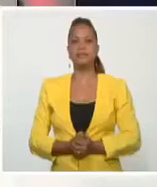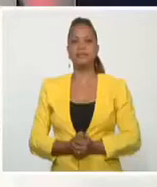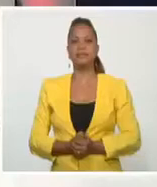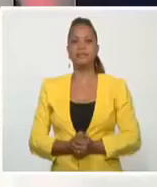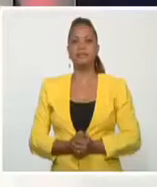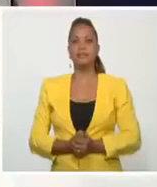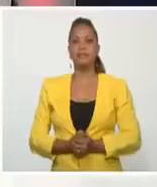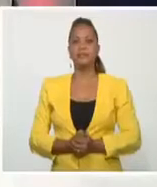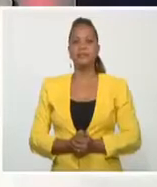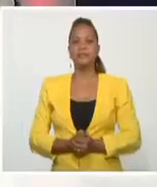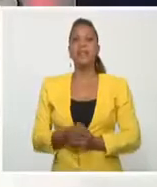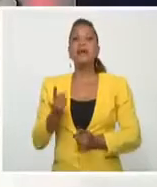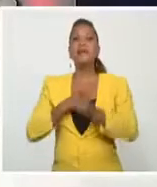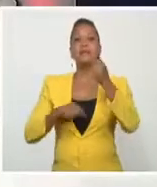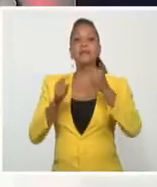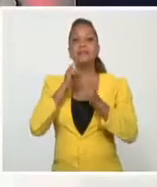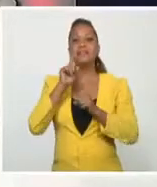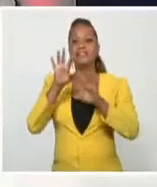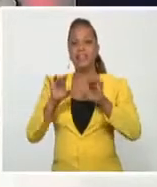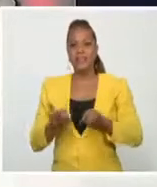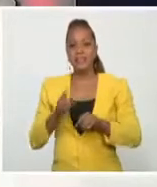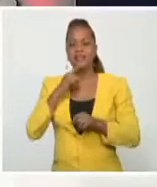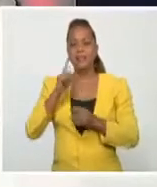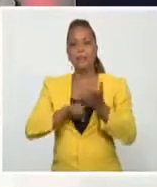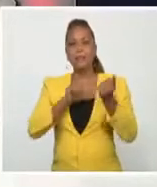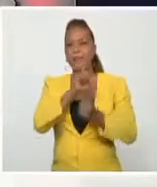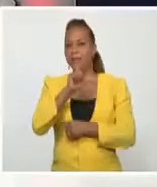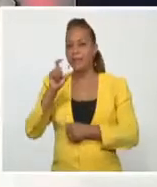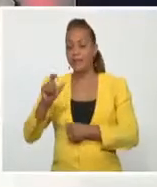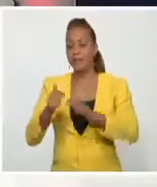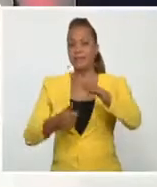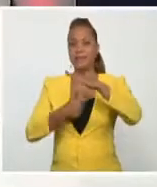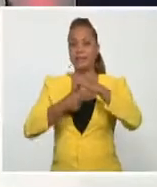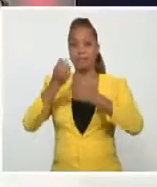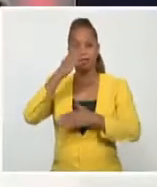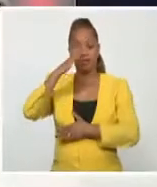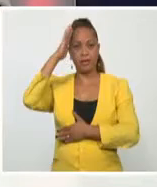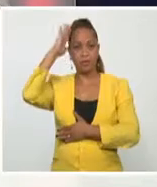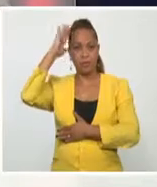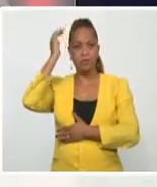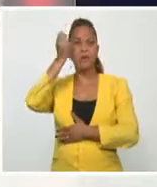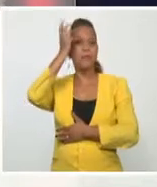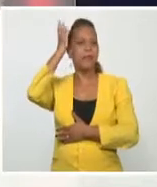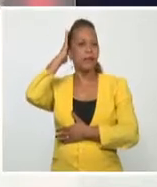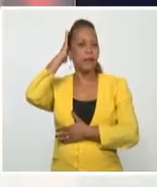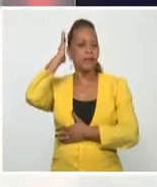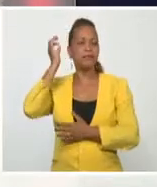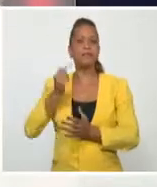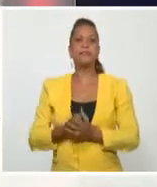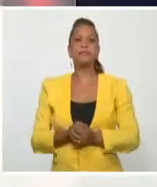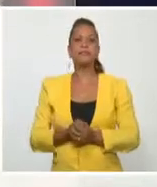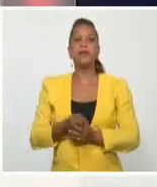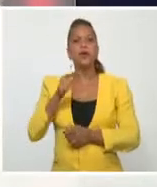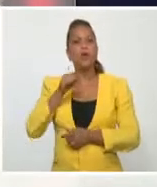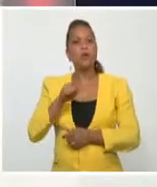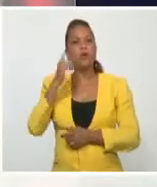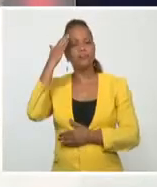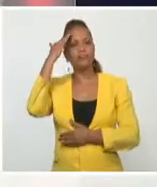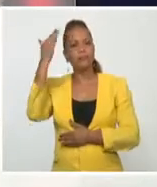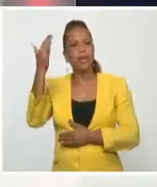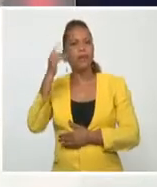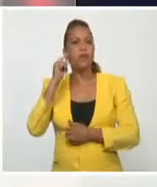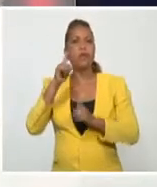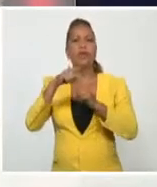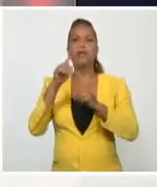El primer secretario del Partido Comunista de Cuba y presidente de la República, Miguel Díaz-Canel Bermúdez, saludó hoy en Twitter la